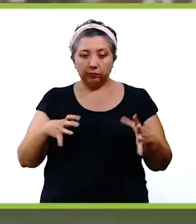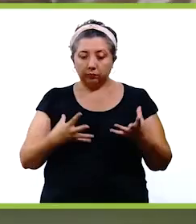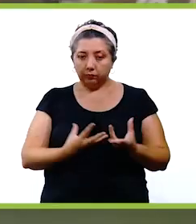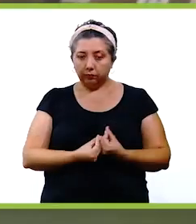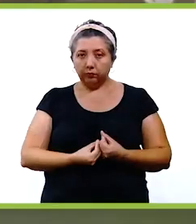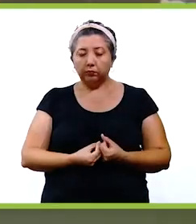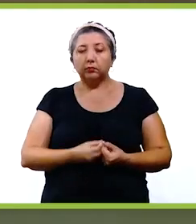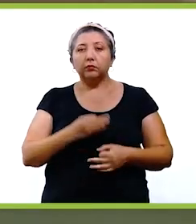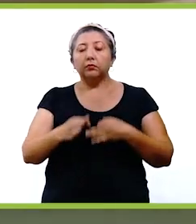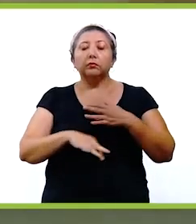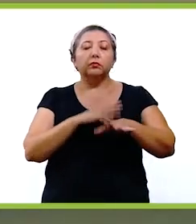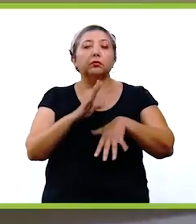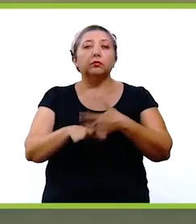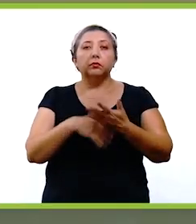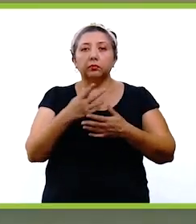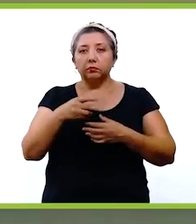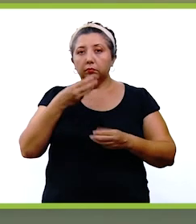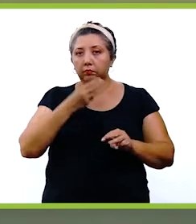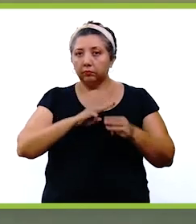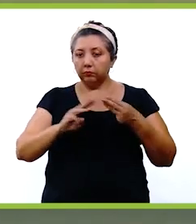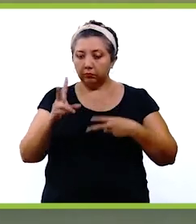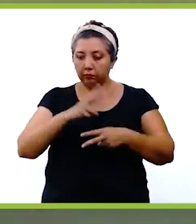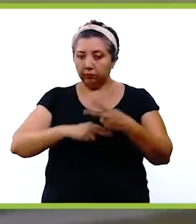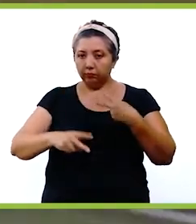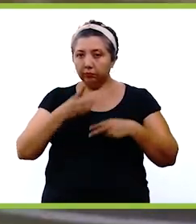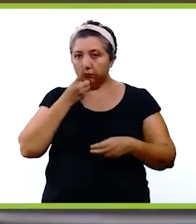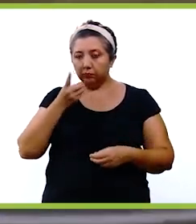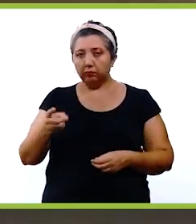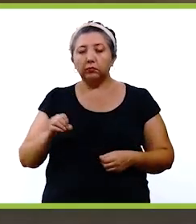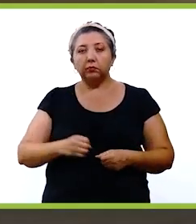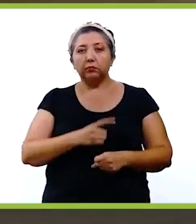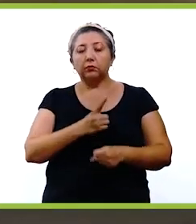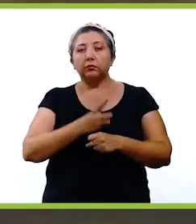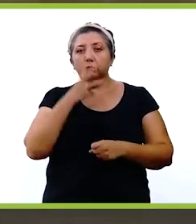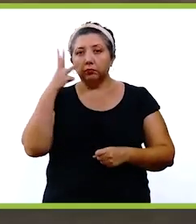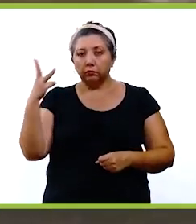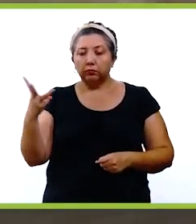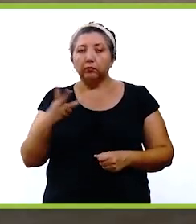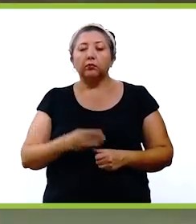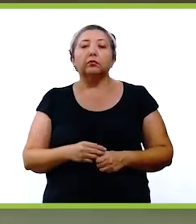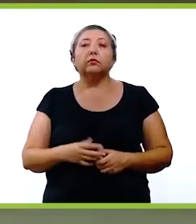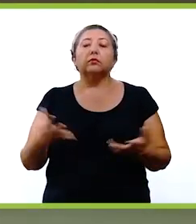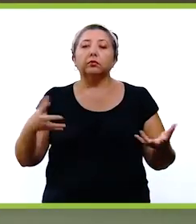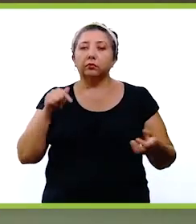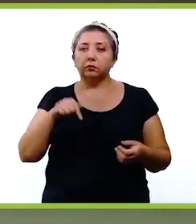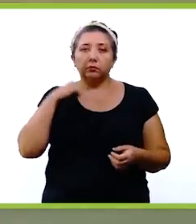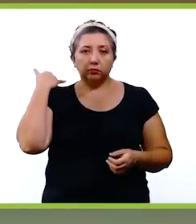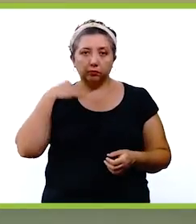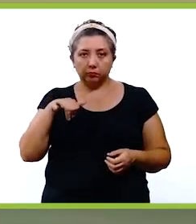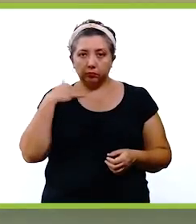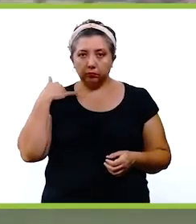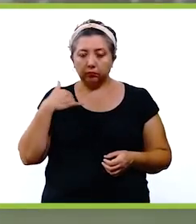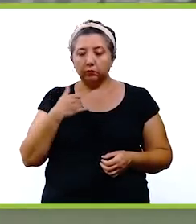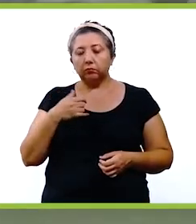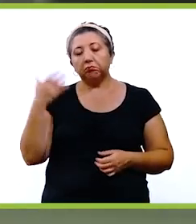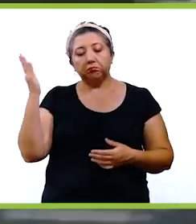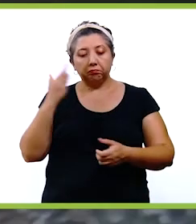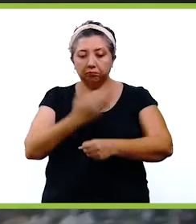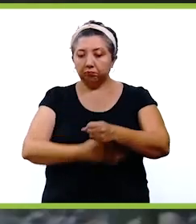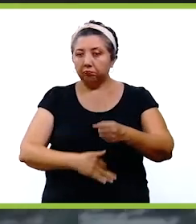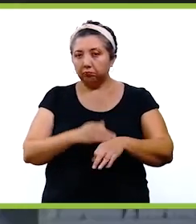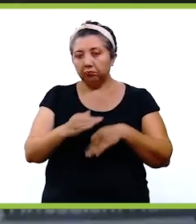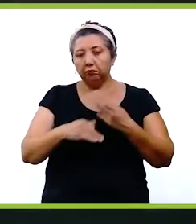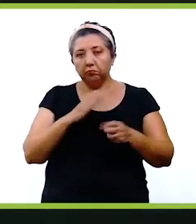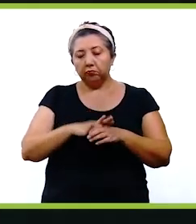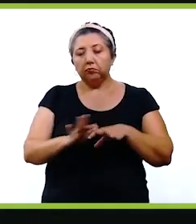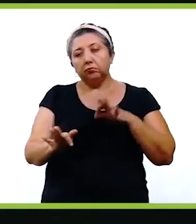que todo el éxito del mundo para esto que viene. Tuve la oportunidad de ir a los tres partidos que se celebraron aquí en Yucatán. Llegué tarde a todos